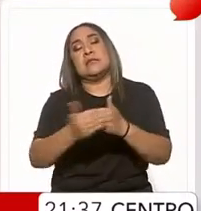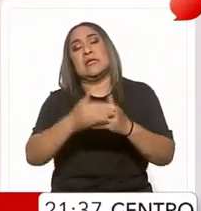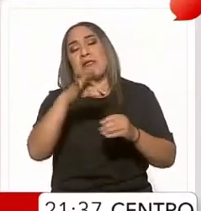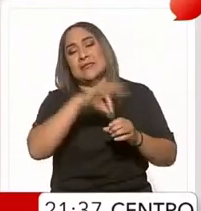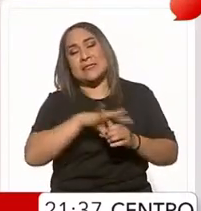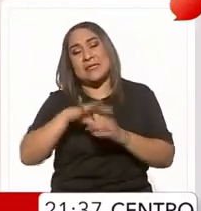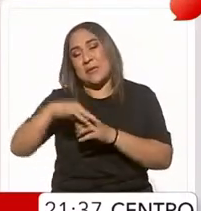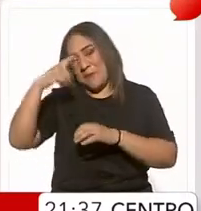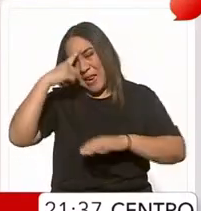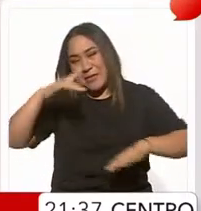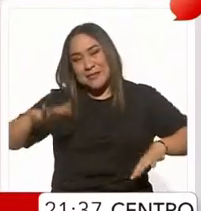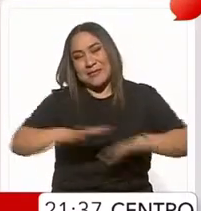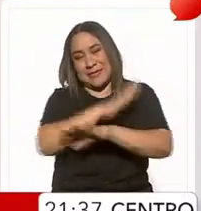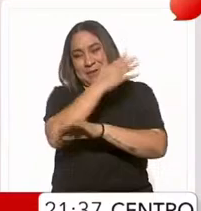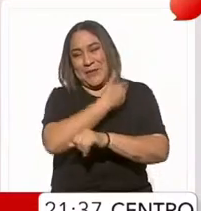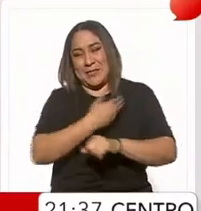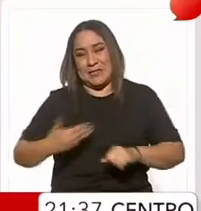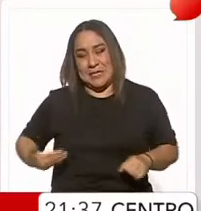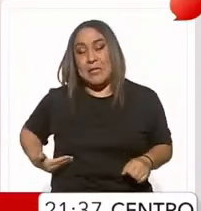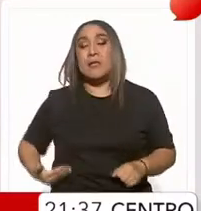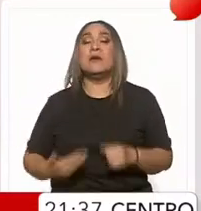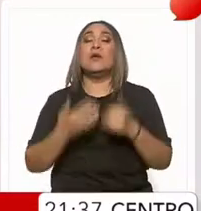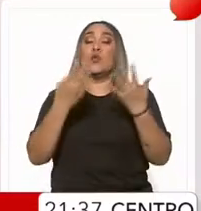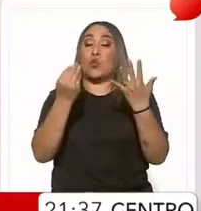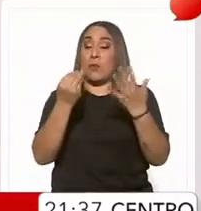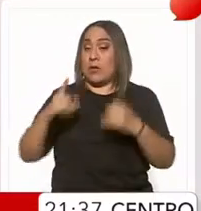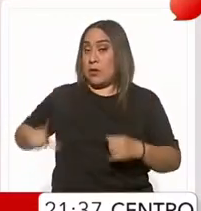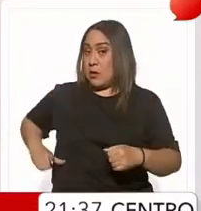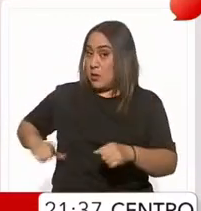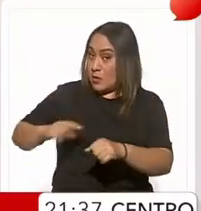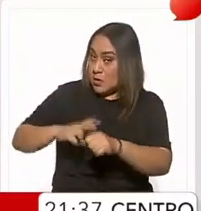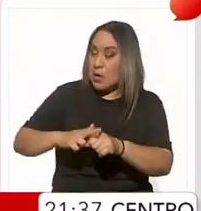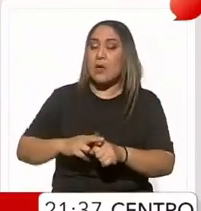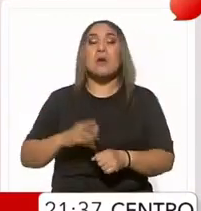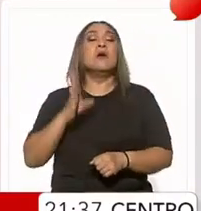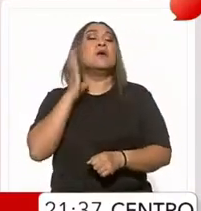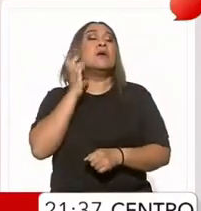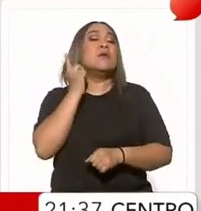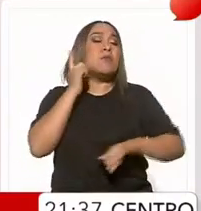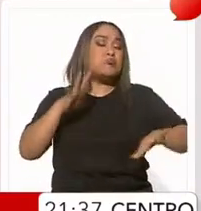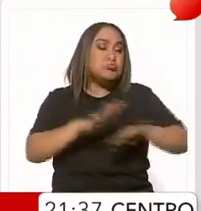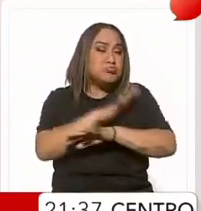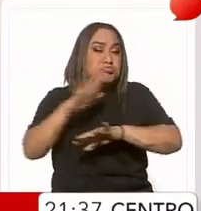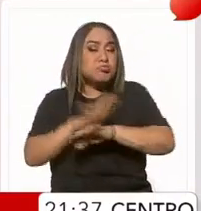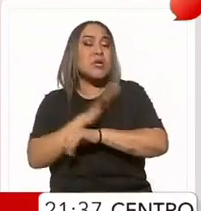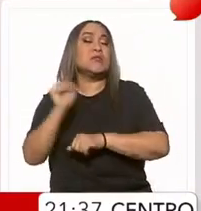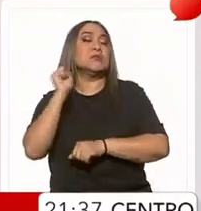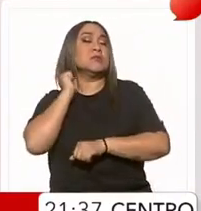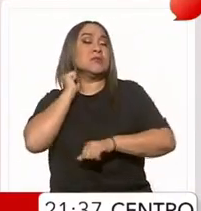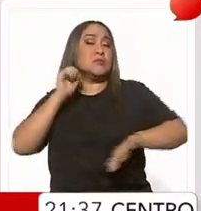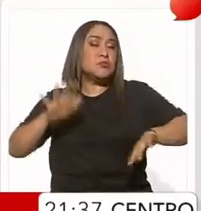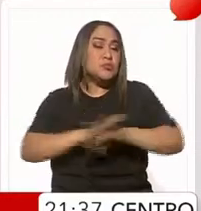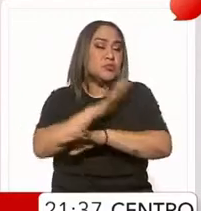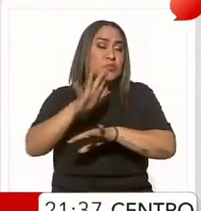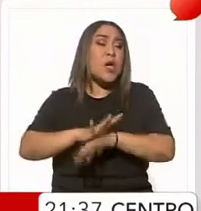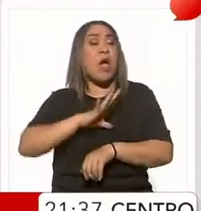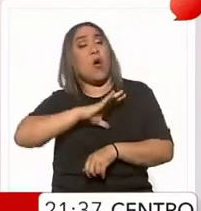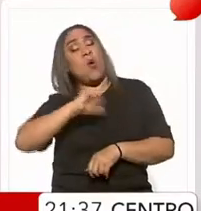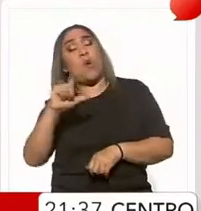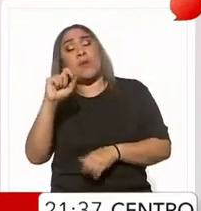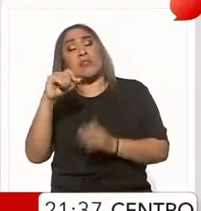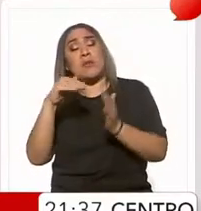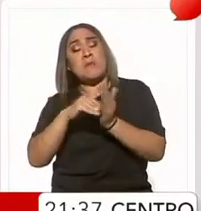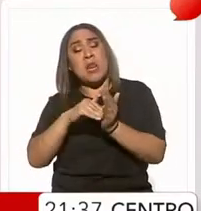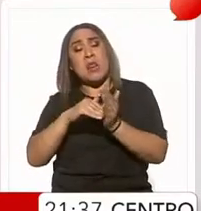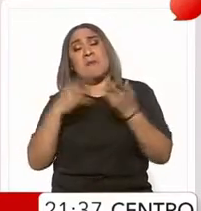renovar la presidencia de la República, nueve gubernaturas, la Cámara de Diputados, el Senado y otros 20 mil cargos públicos.